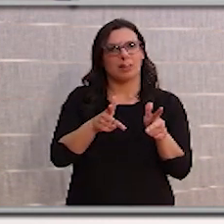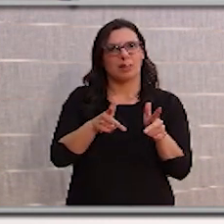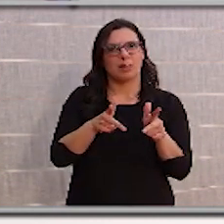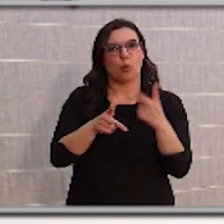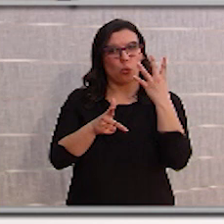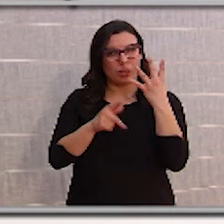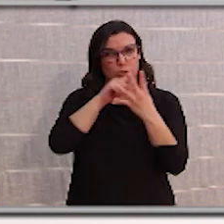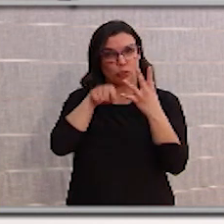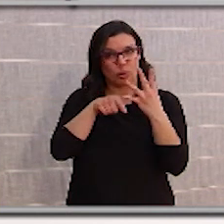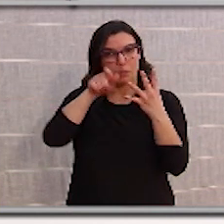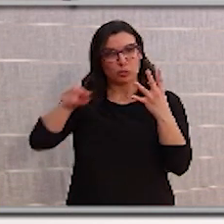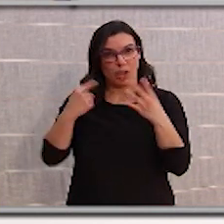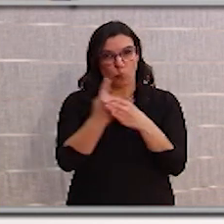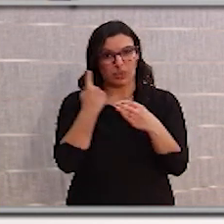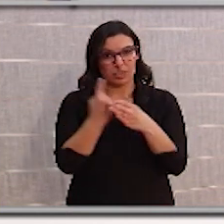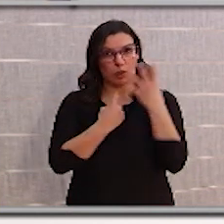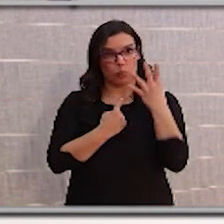Sí, se ha declarado la cuarentena.